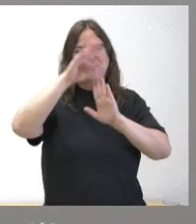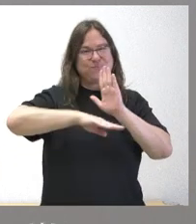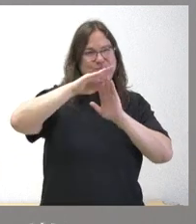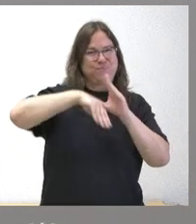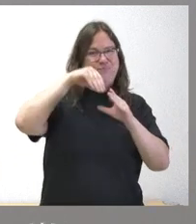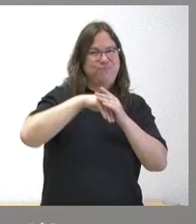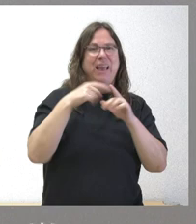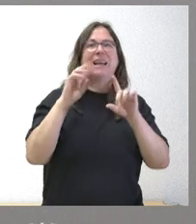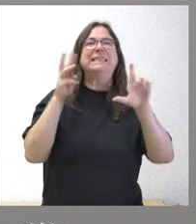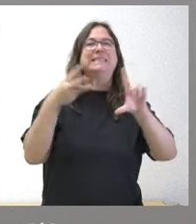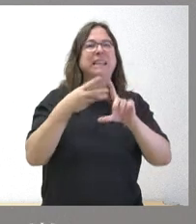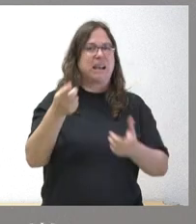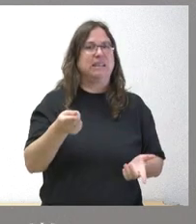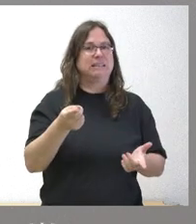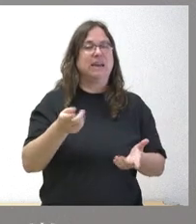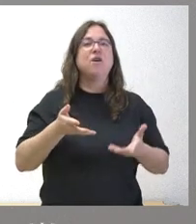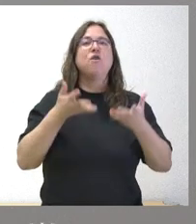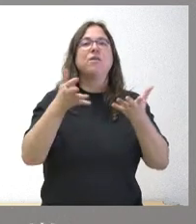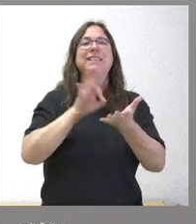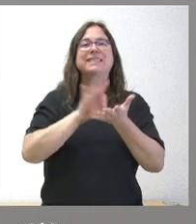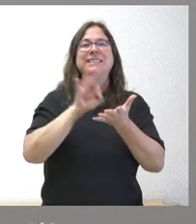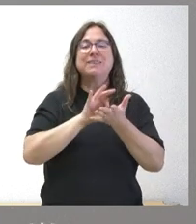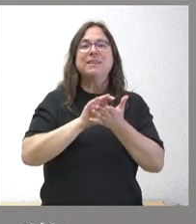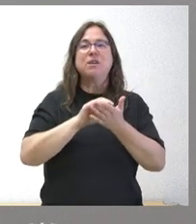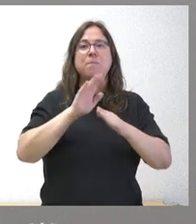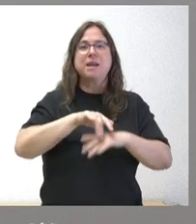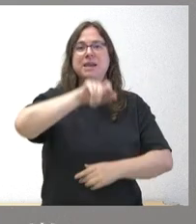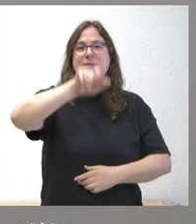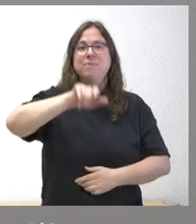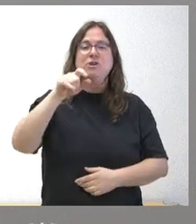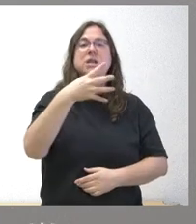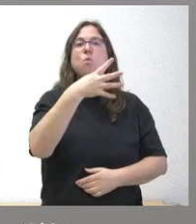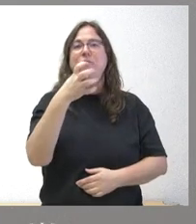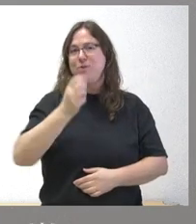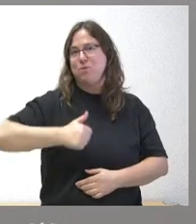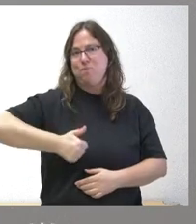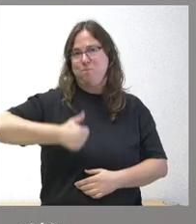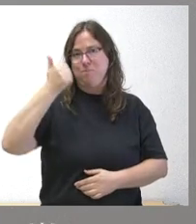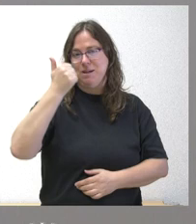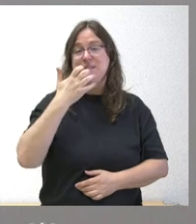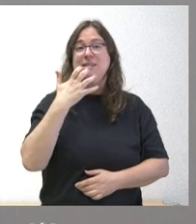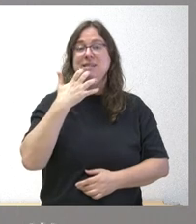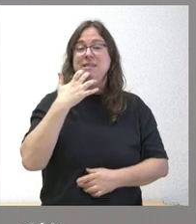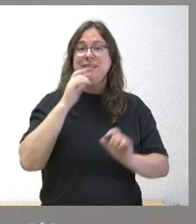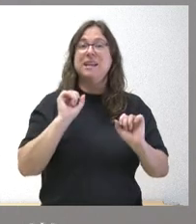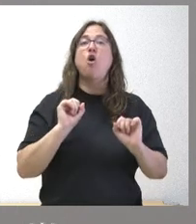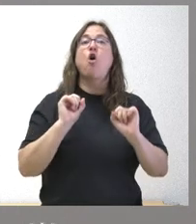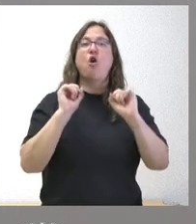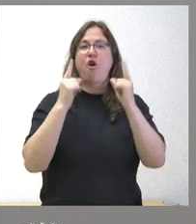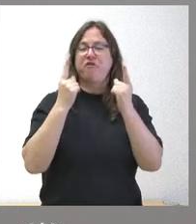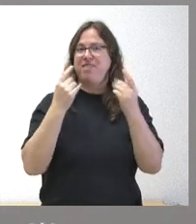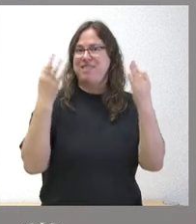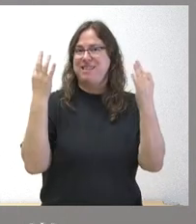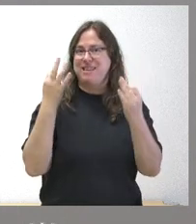las cosas, actualmente da servicio, como les digo, a más de 400 municipios y con la formalización de este convenio se permite